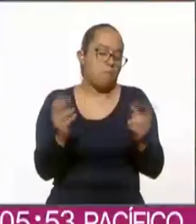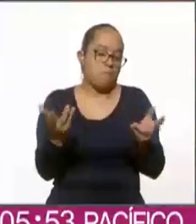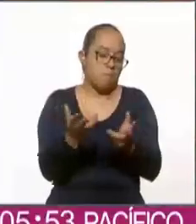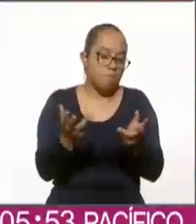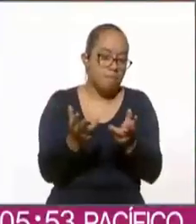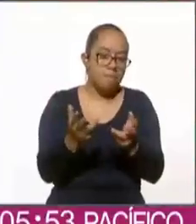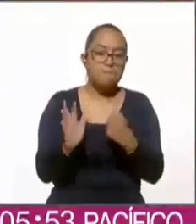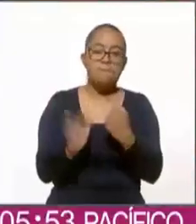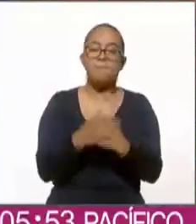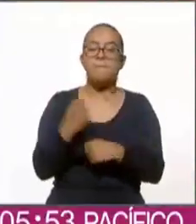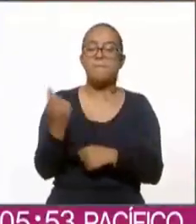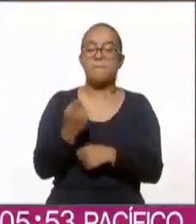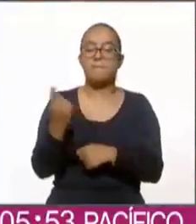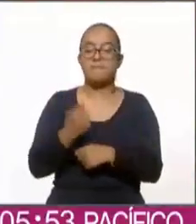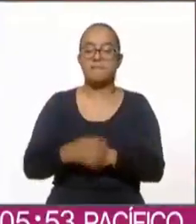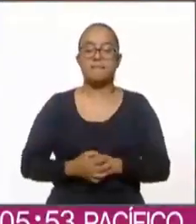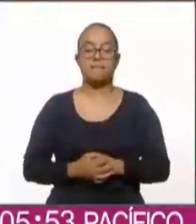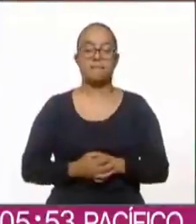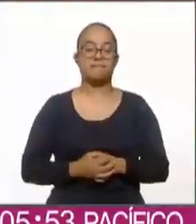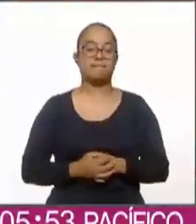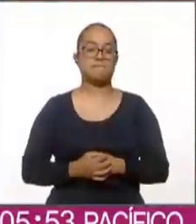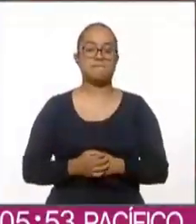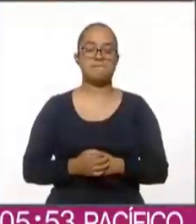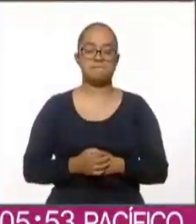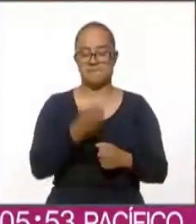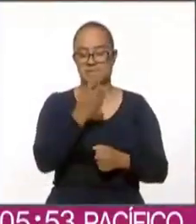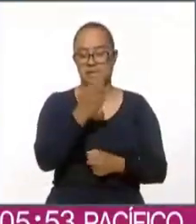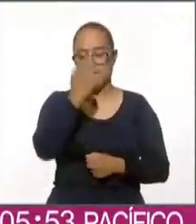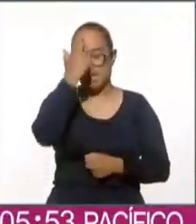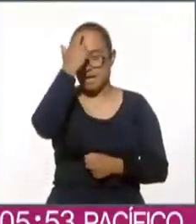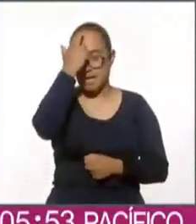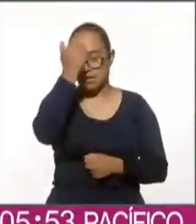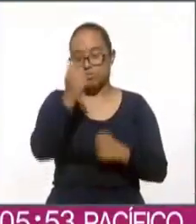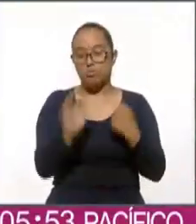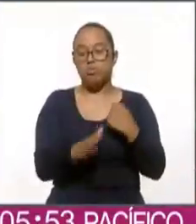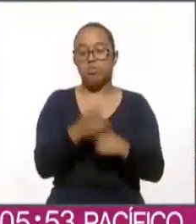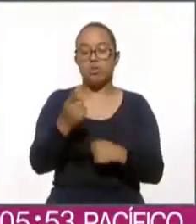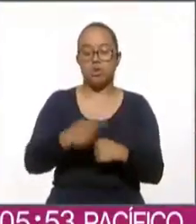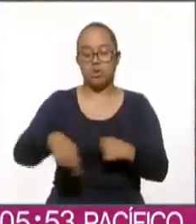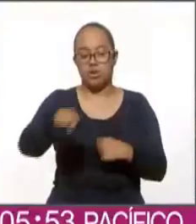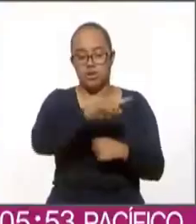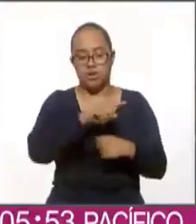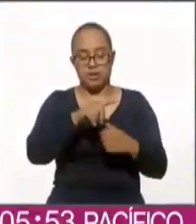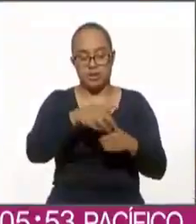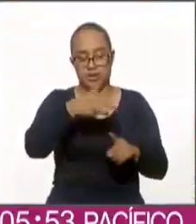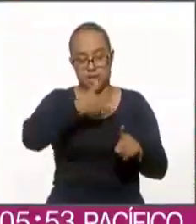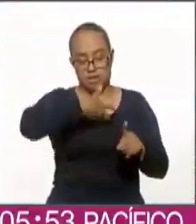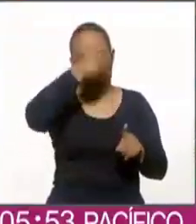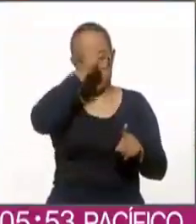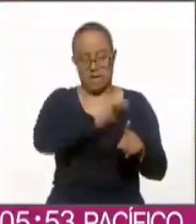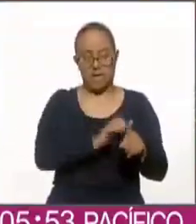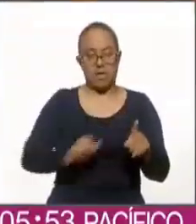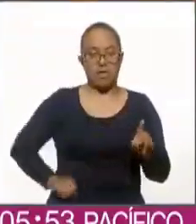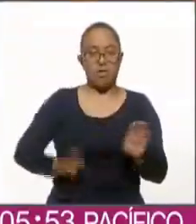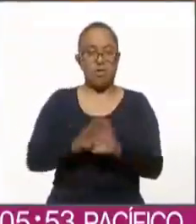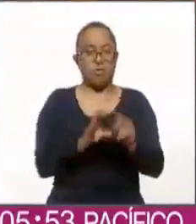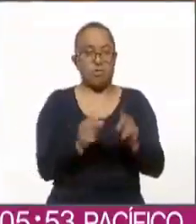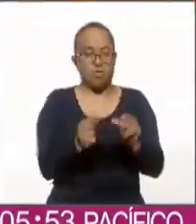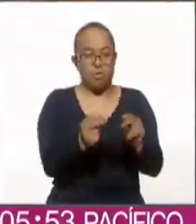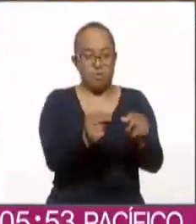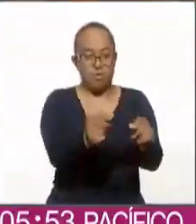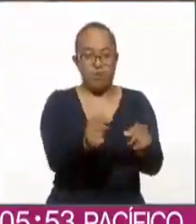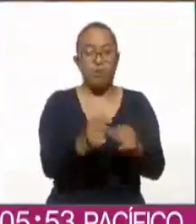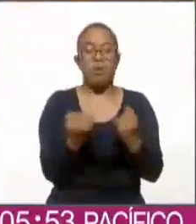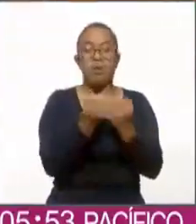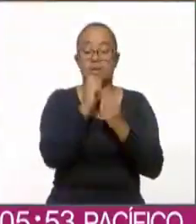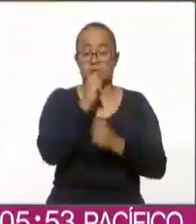una parte de la, digamos, de las razones más allá de que tenían una candidata muy adelantada otra es